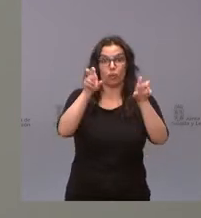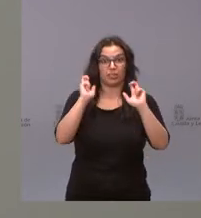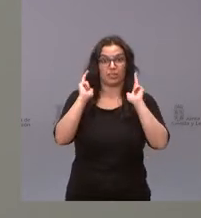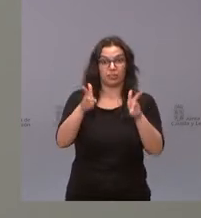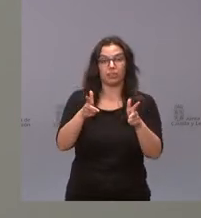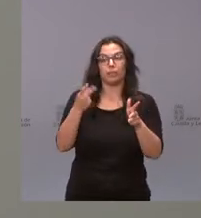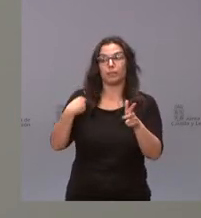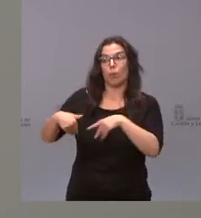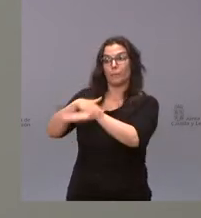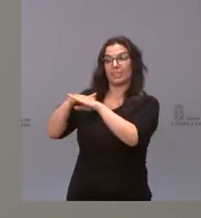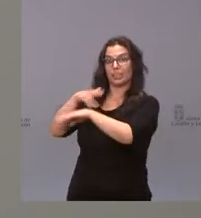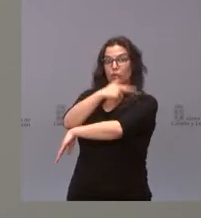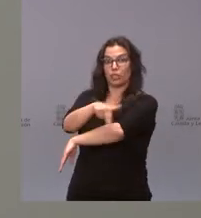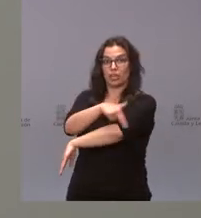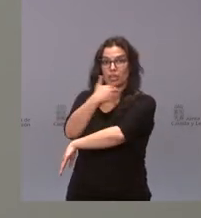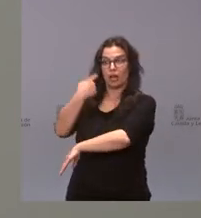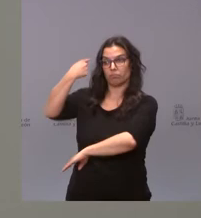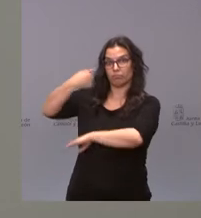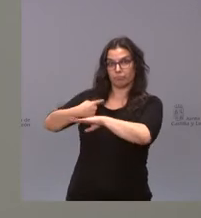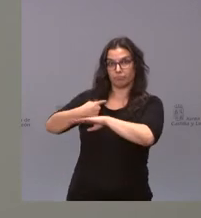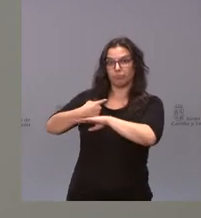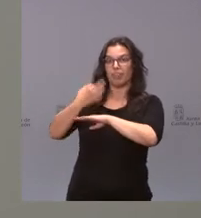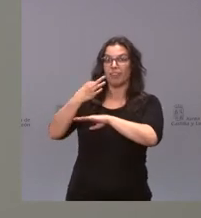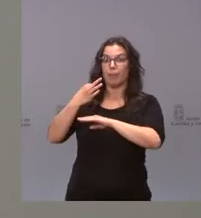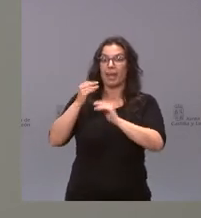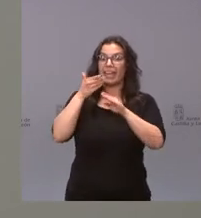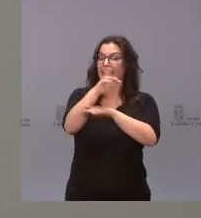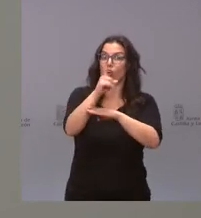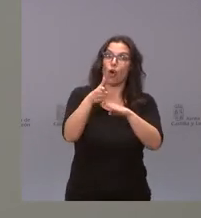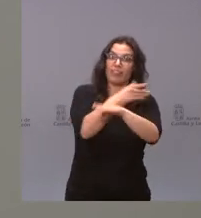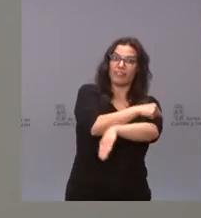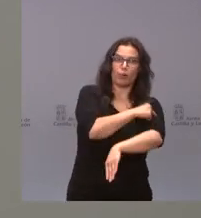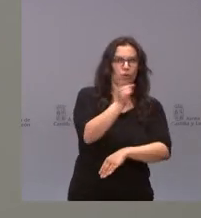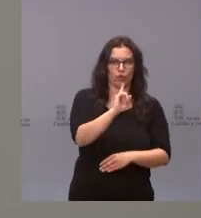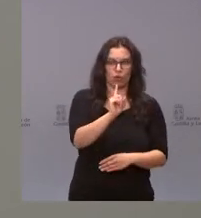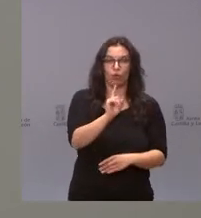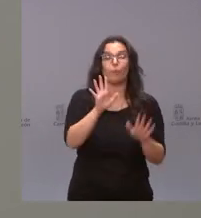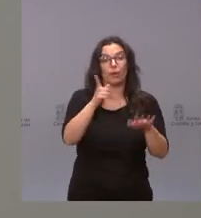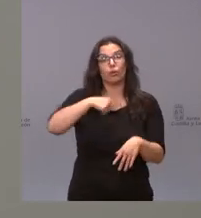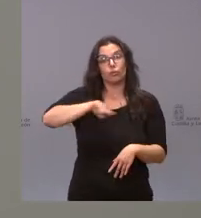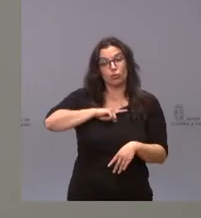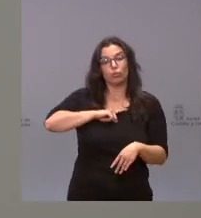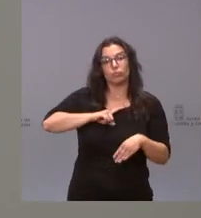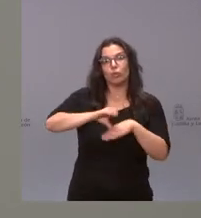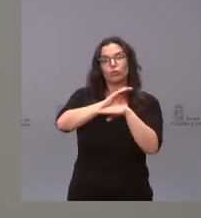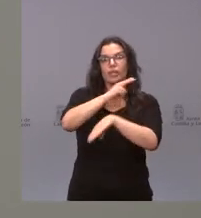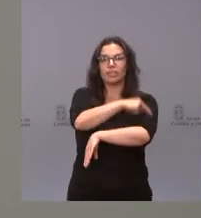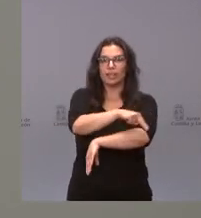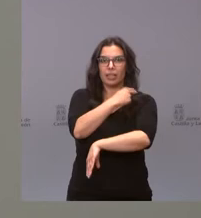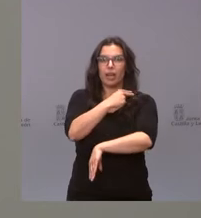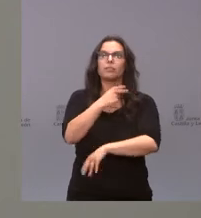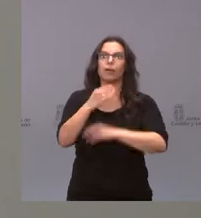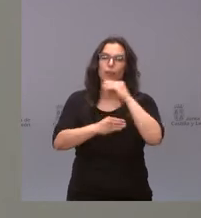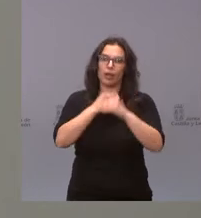no obliga a que entren vacunados en los centros, pero desde la Consejería de Sanidad se está procediendo a la